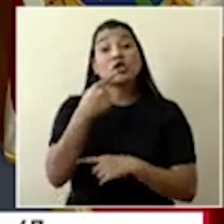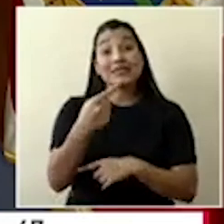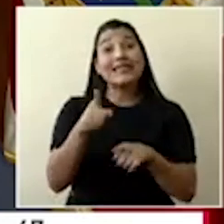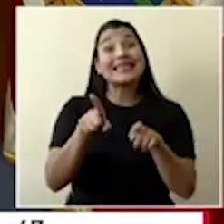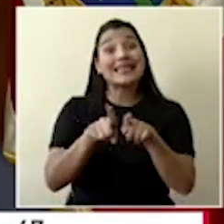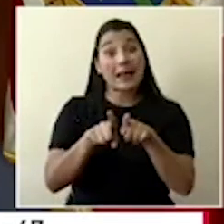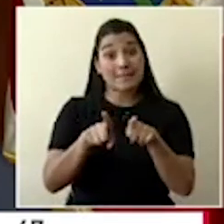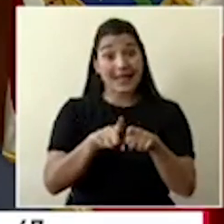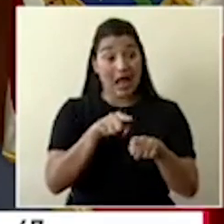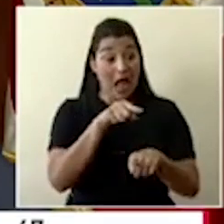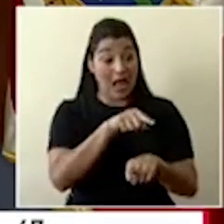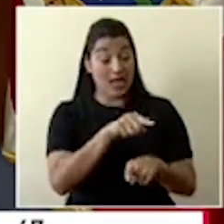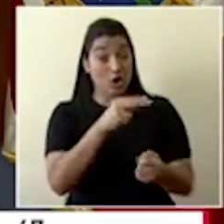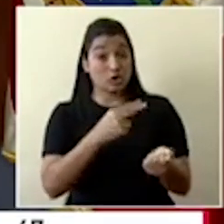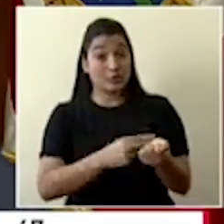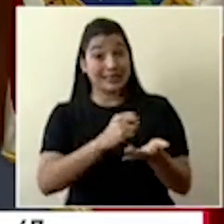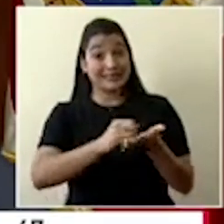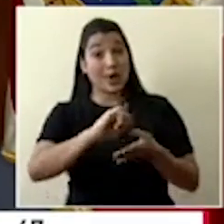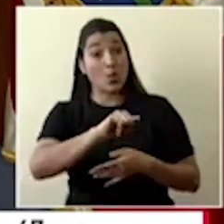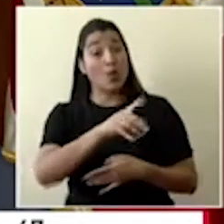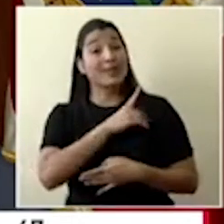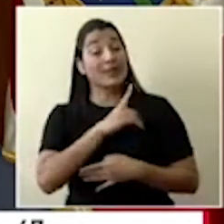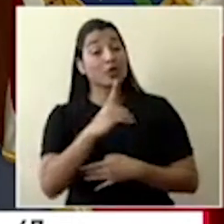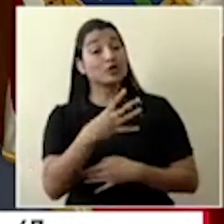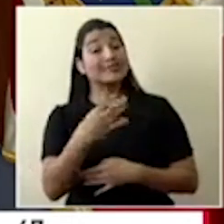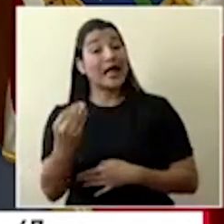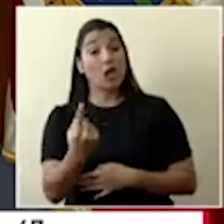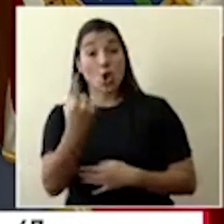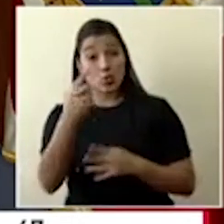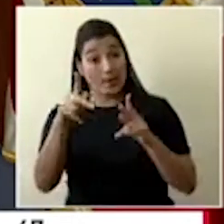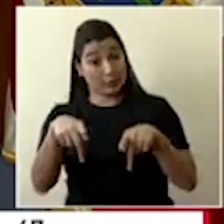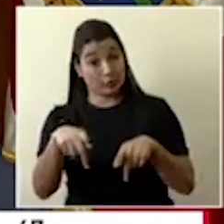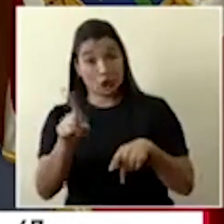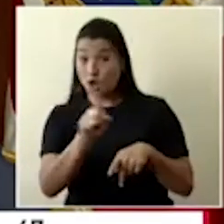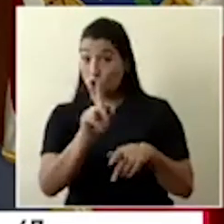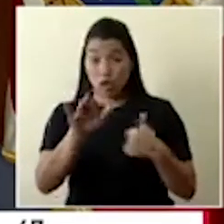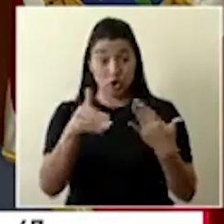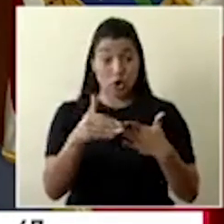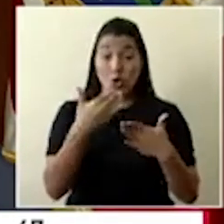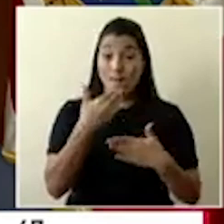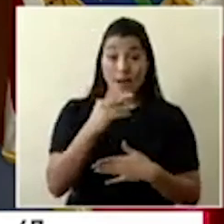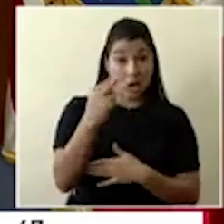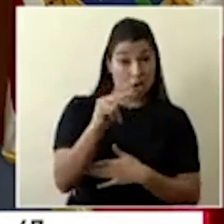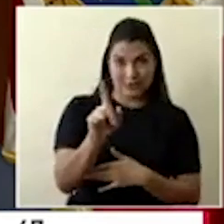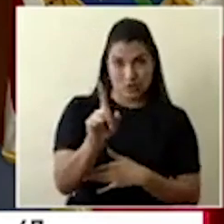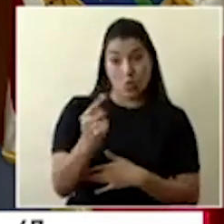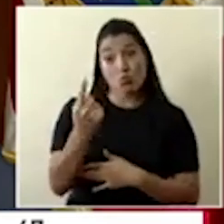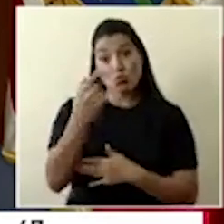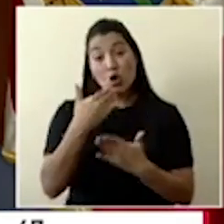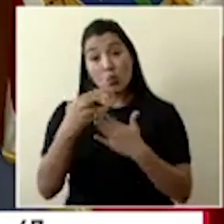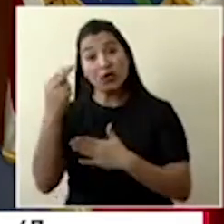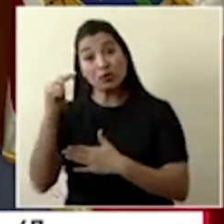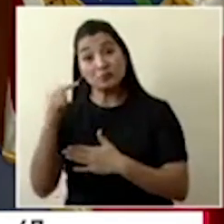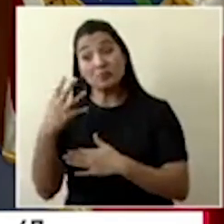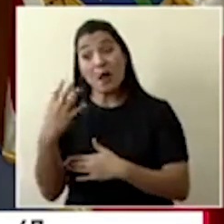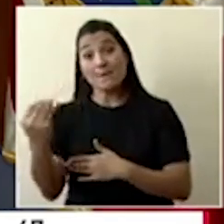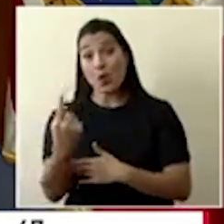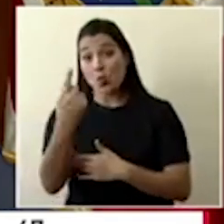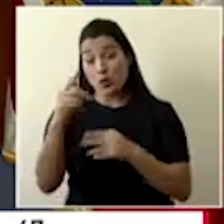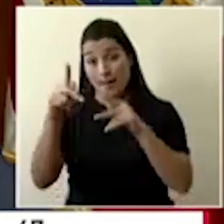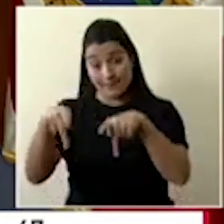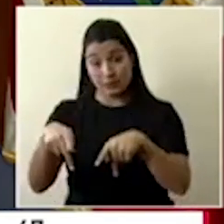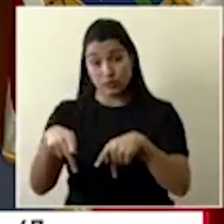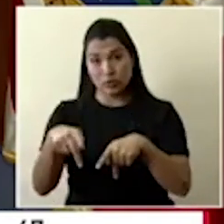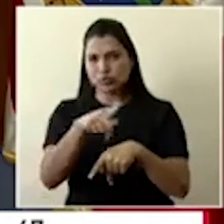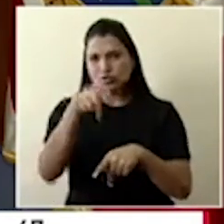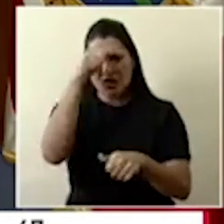Hospital San Juan de Dios, así que no todos son malas noticias. Recordemos que tenemos especialistas de